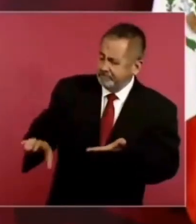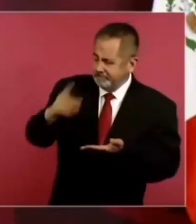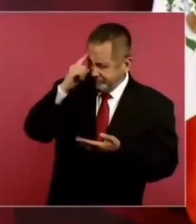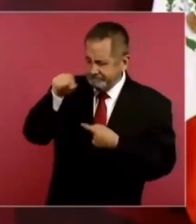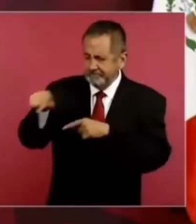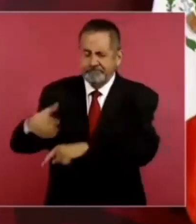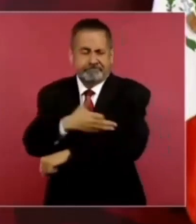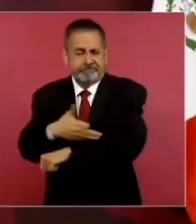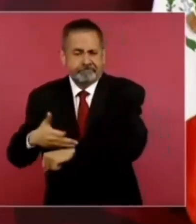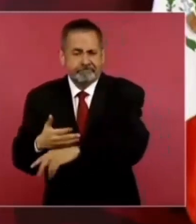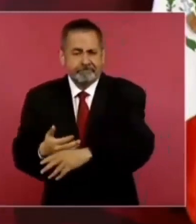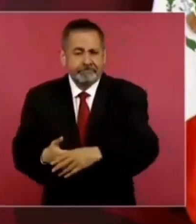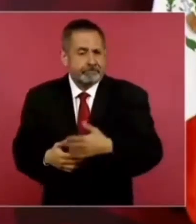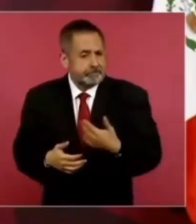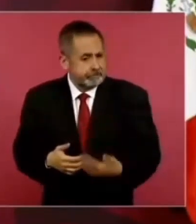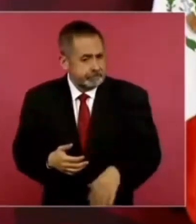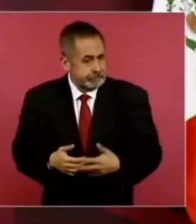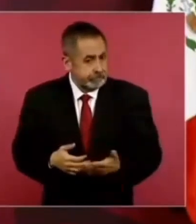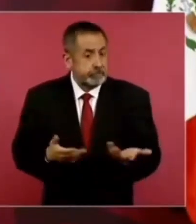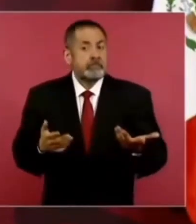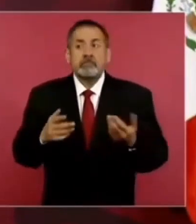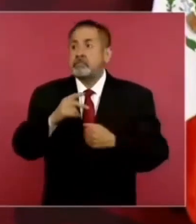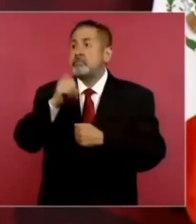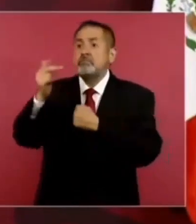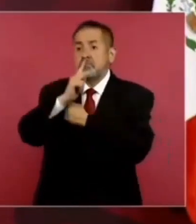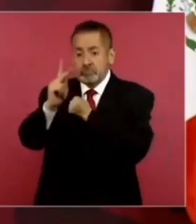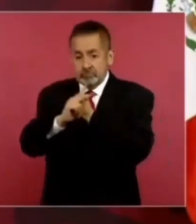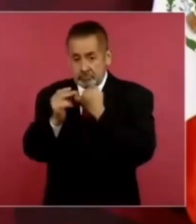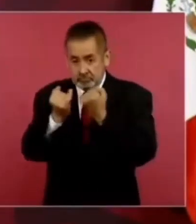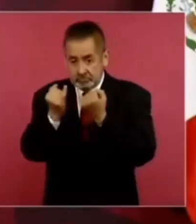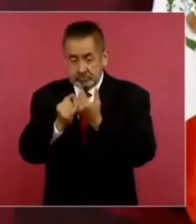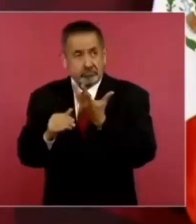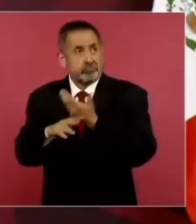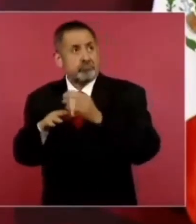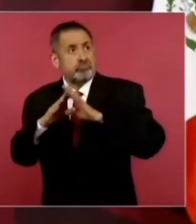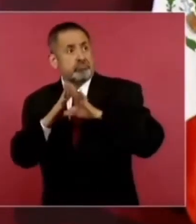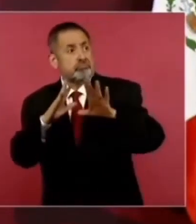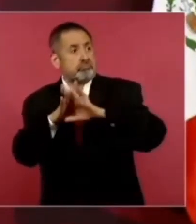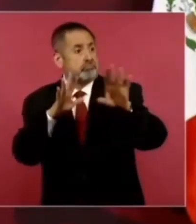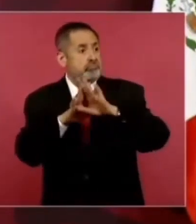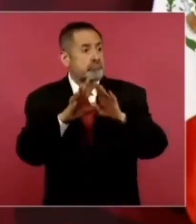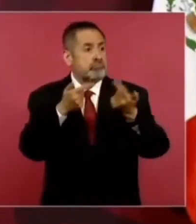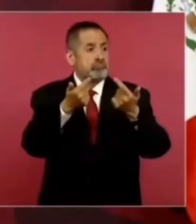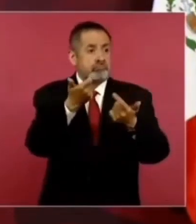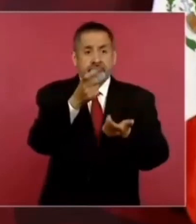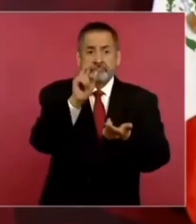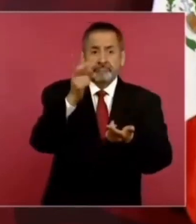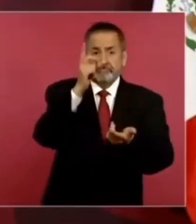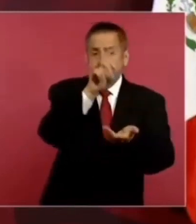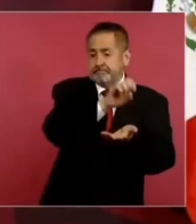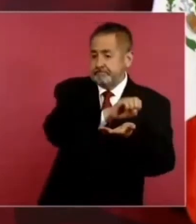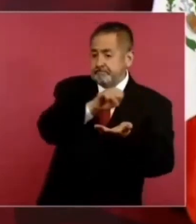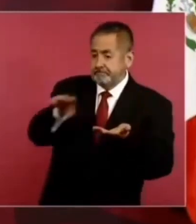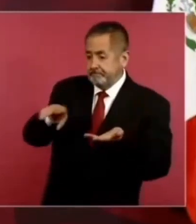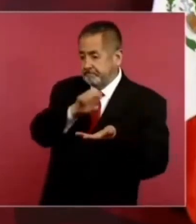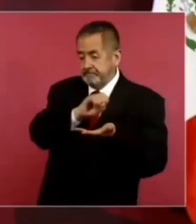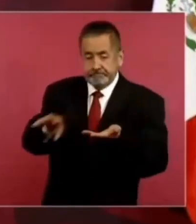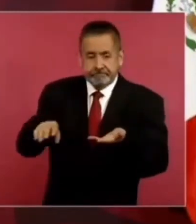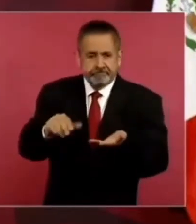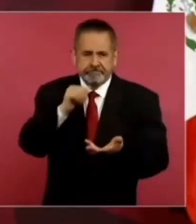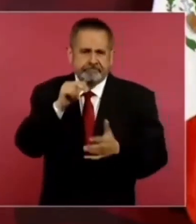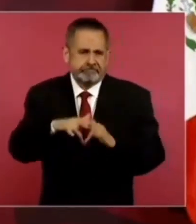con migrantes recibe tanto dinero de remesas